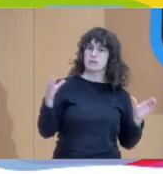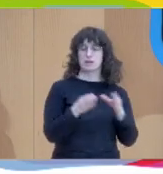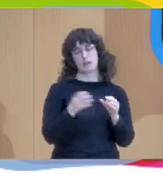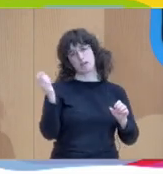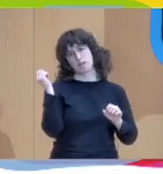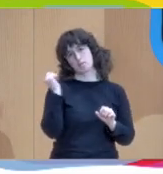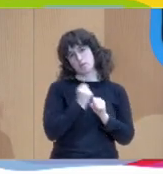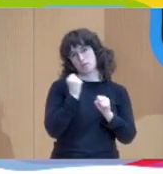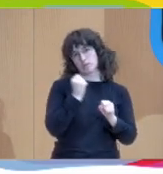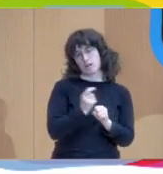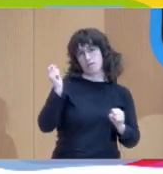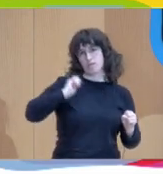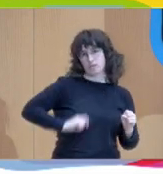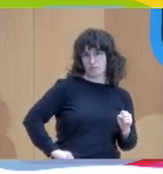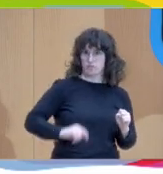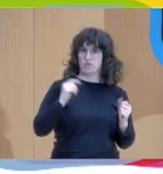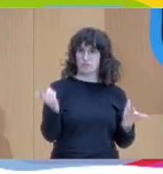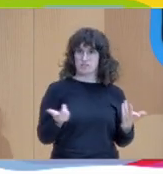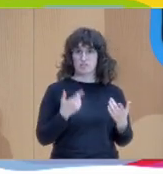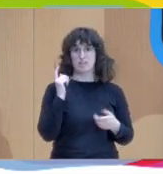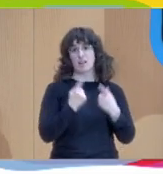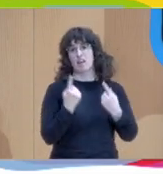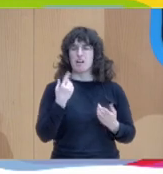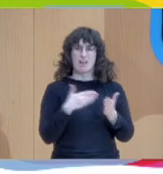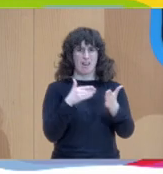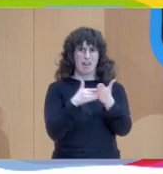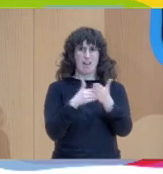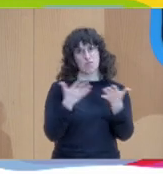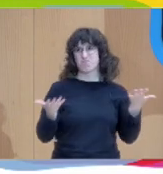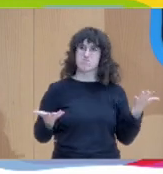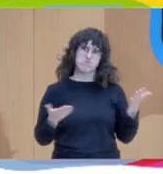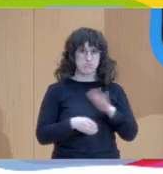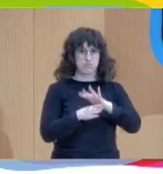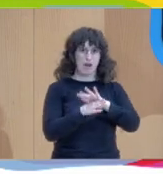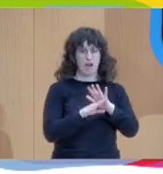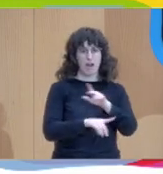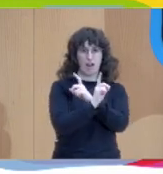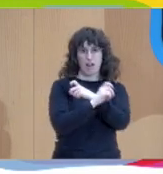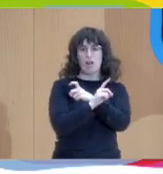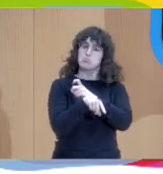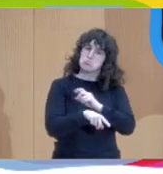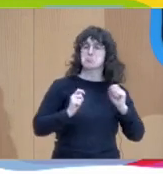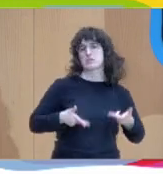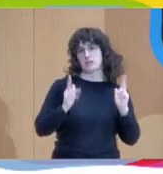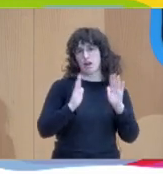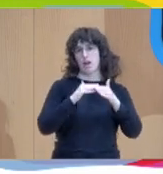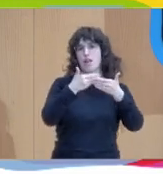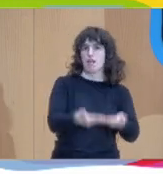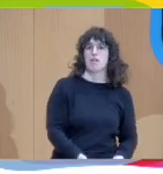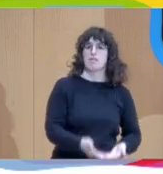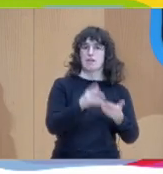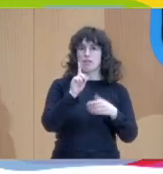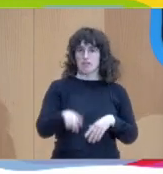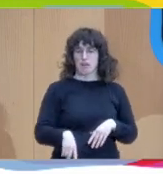desbloquear procesos en los que no se sabe cómo continuar o estructurar ideas o llegar a conclusiones concretas. También